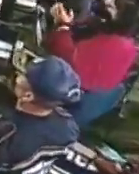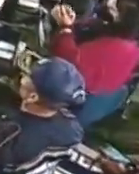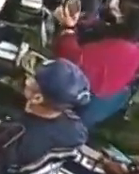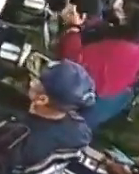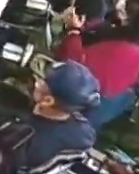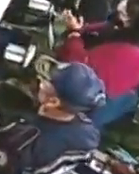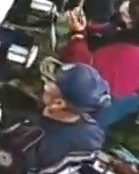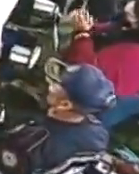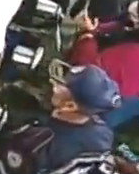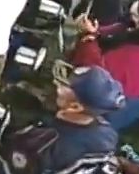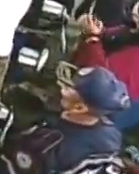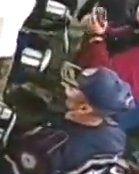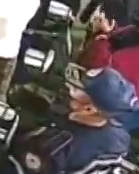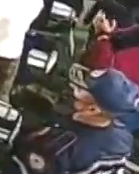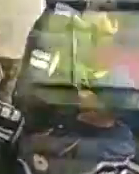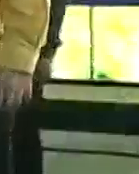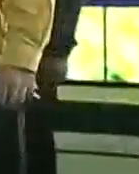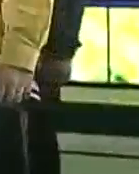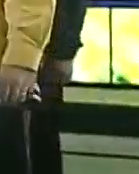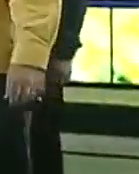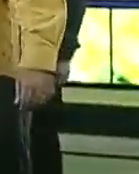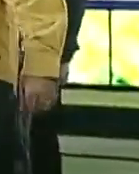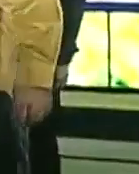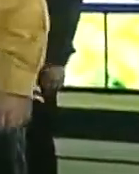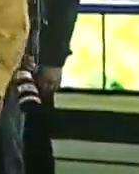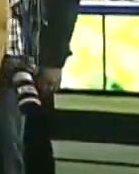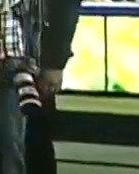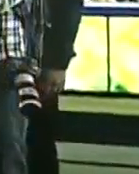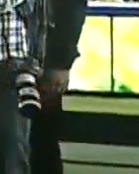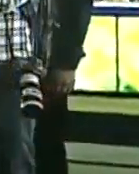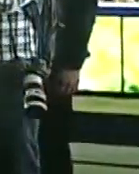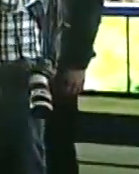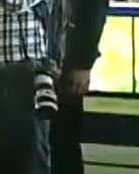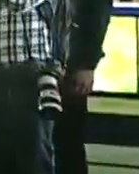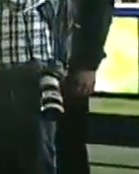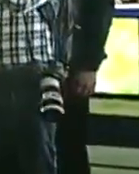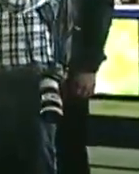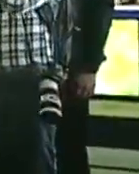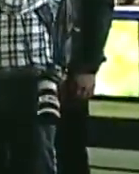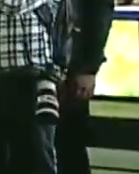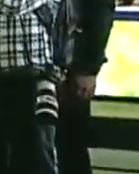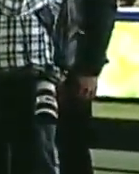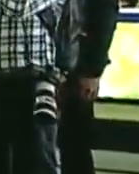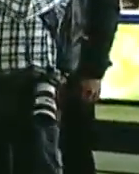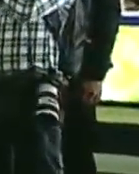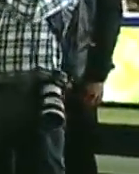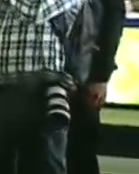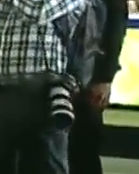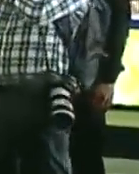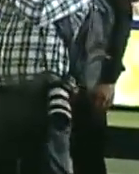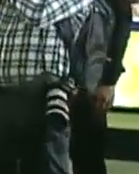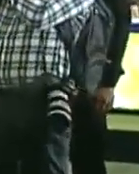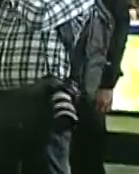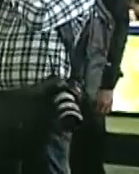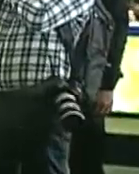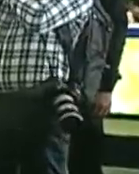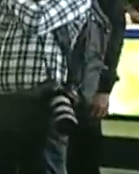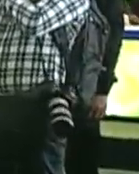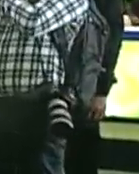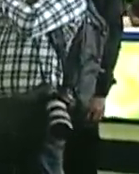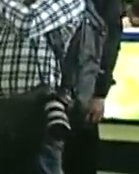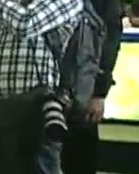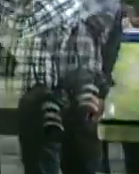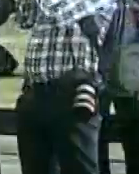científica, dependiente, del ministerio, del pueblo popular, para ciencia, y tecnología, así como también, elevar, el